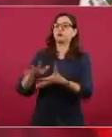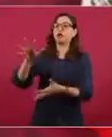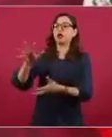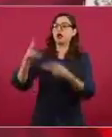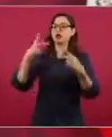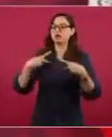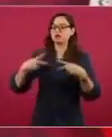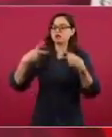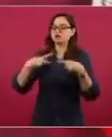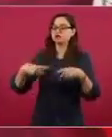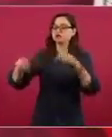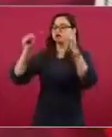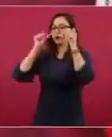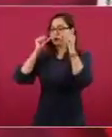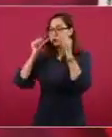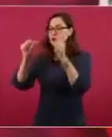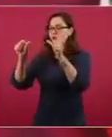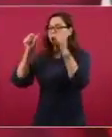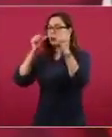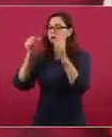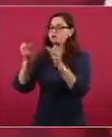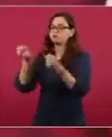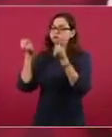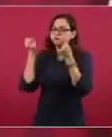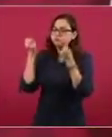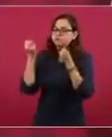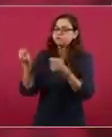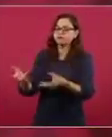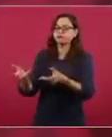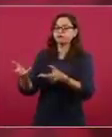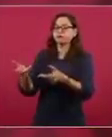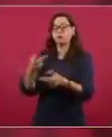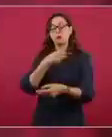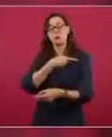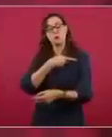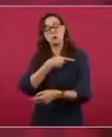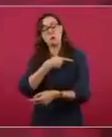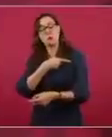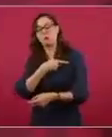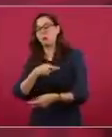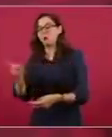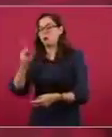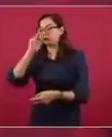población y en especial a los pobres.